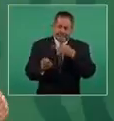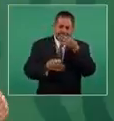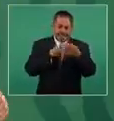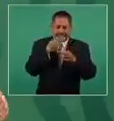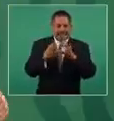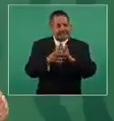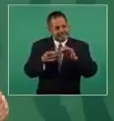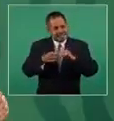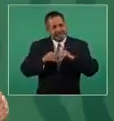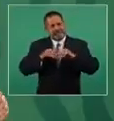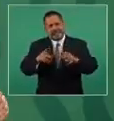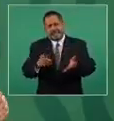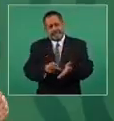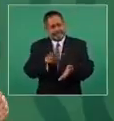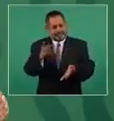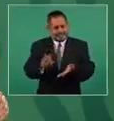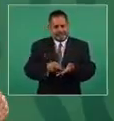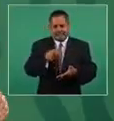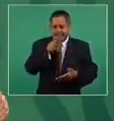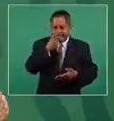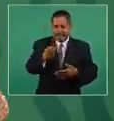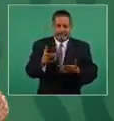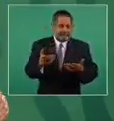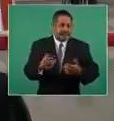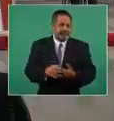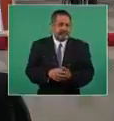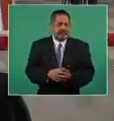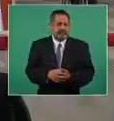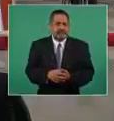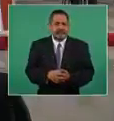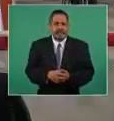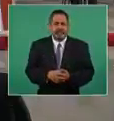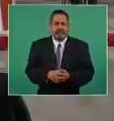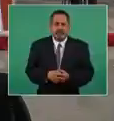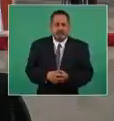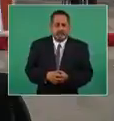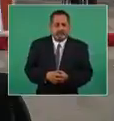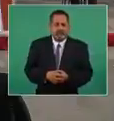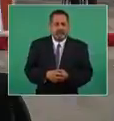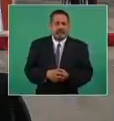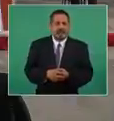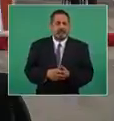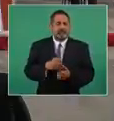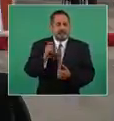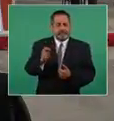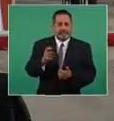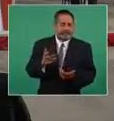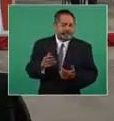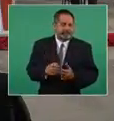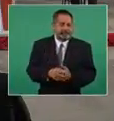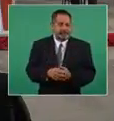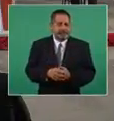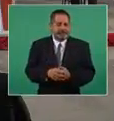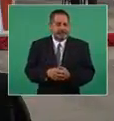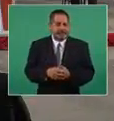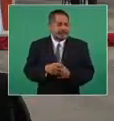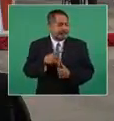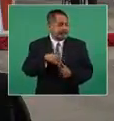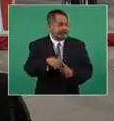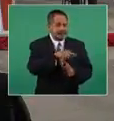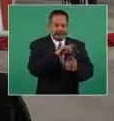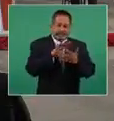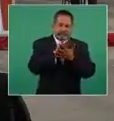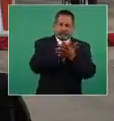porque se manipula